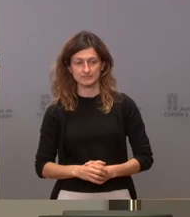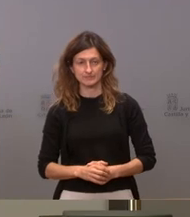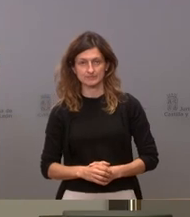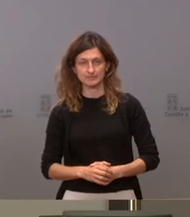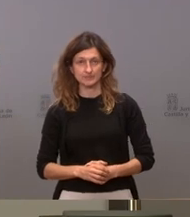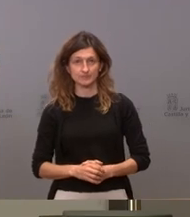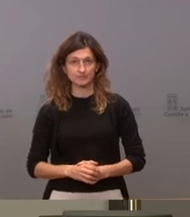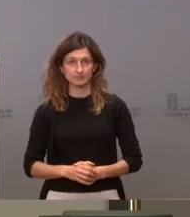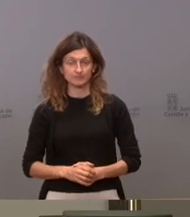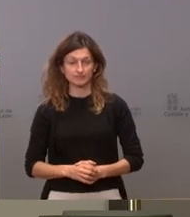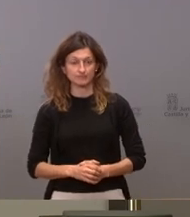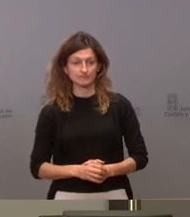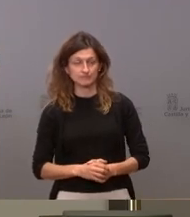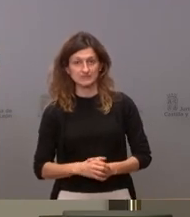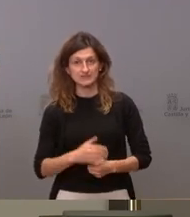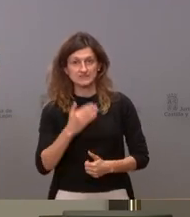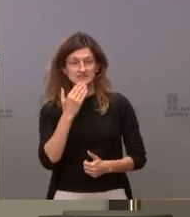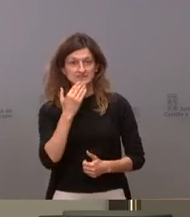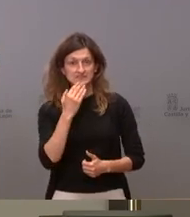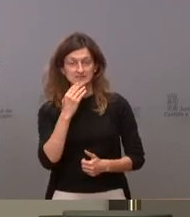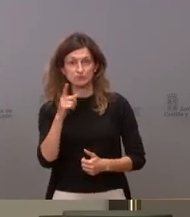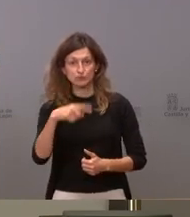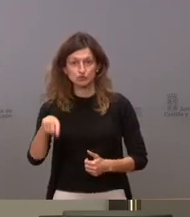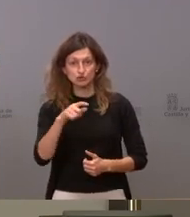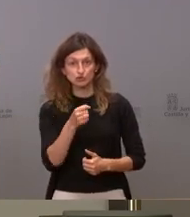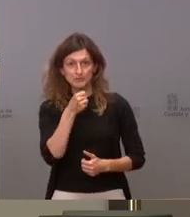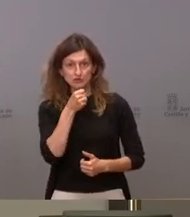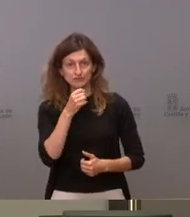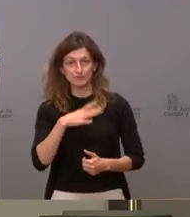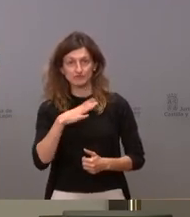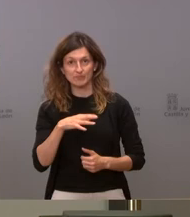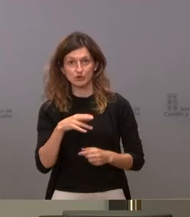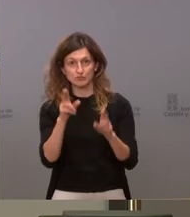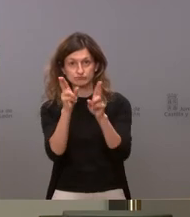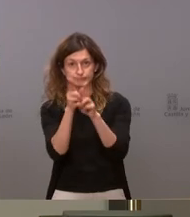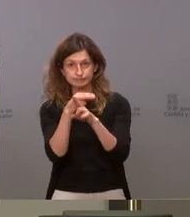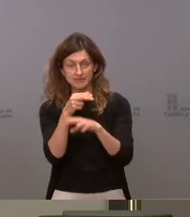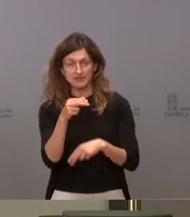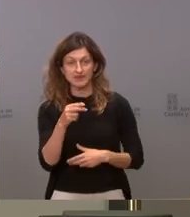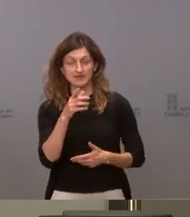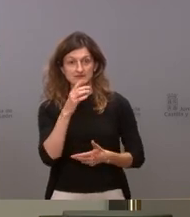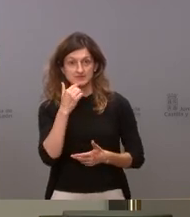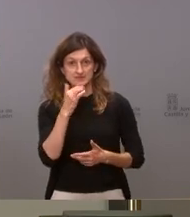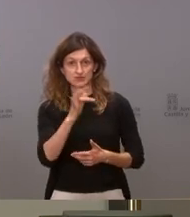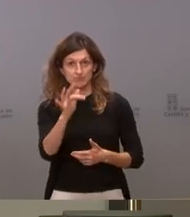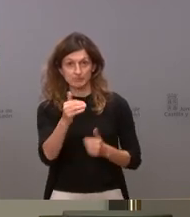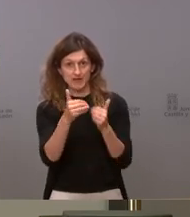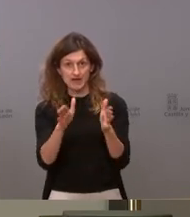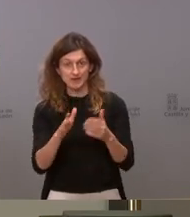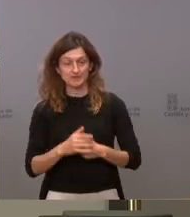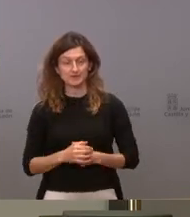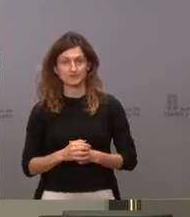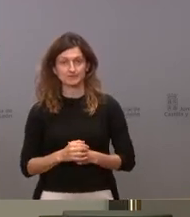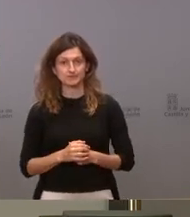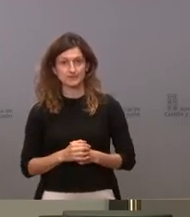de todas maneras todos los que tengáis abierto vuestro micrófono cerradlo por favor a no ser que yo os dé paso de acuerdo lo